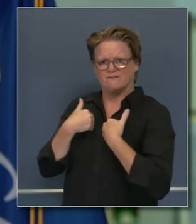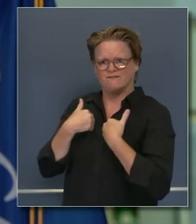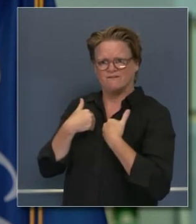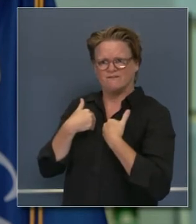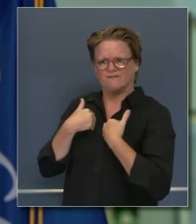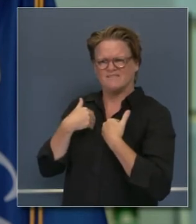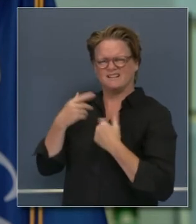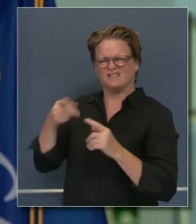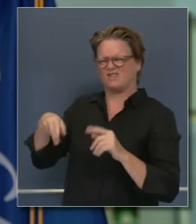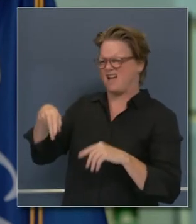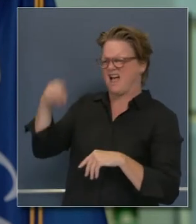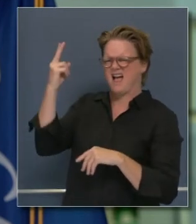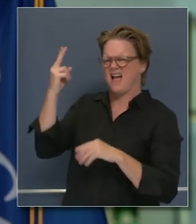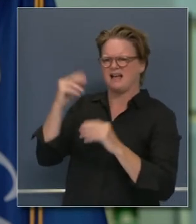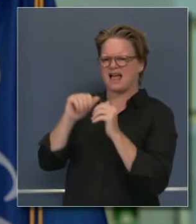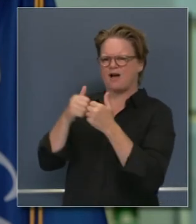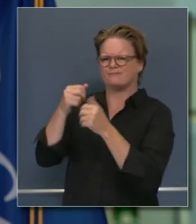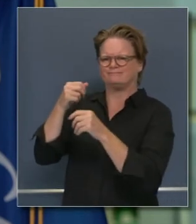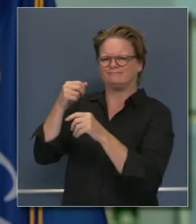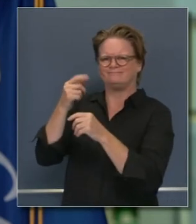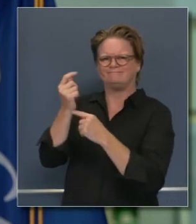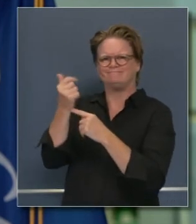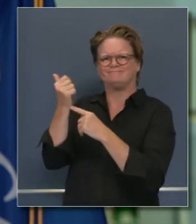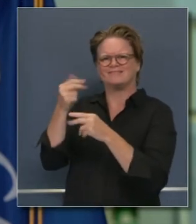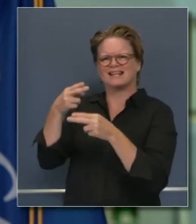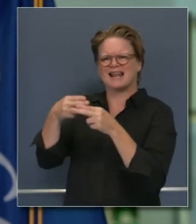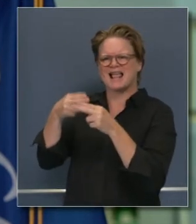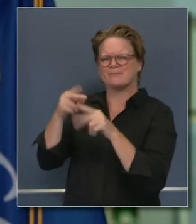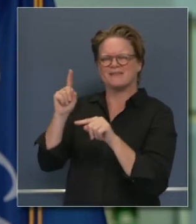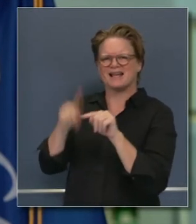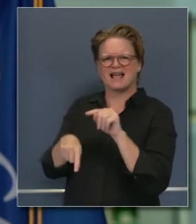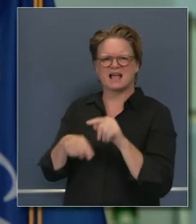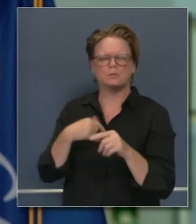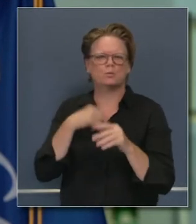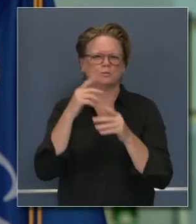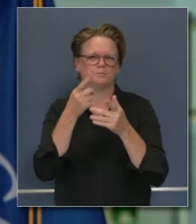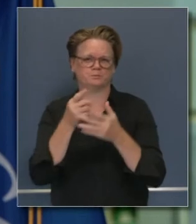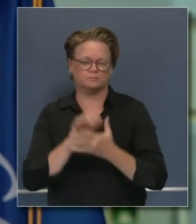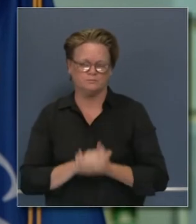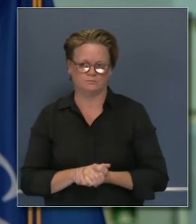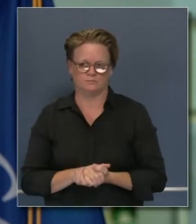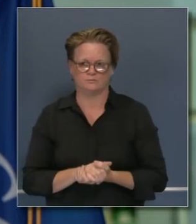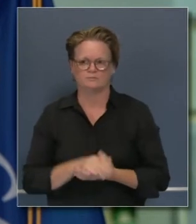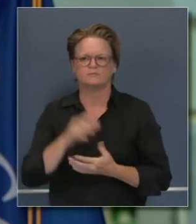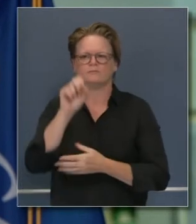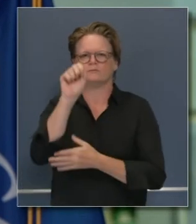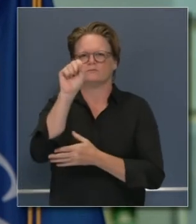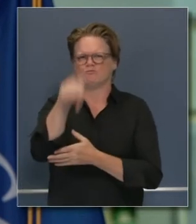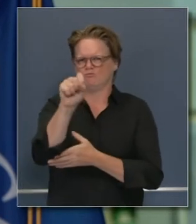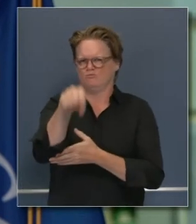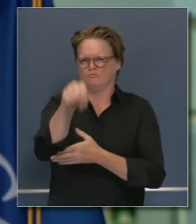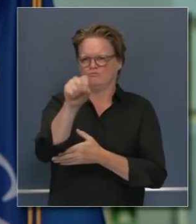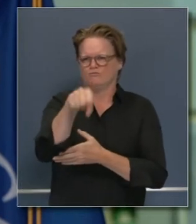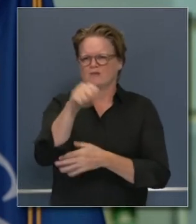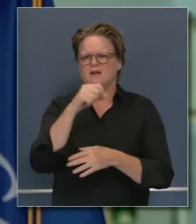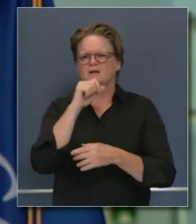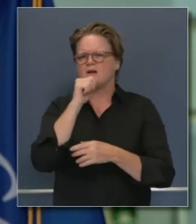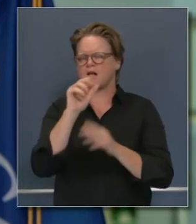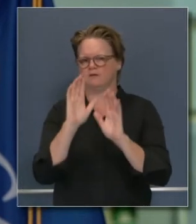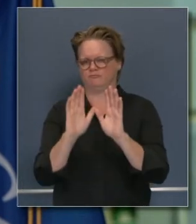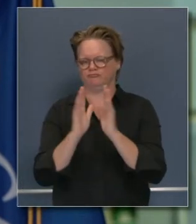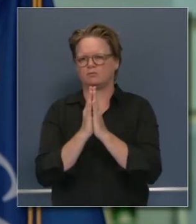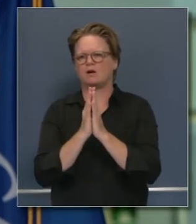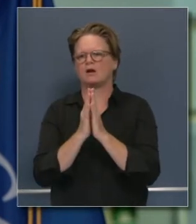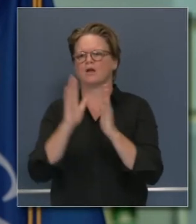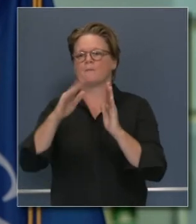gracias nuevamente si el condado de Orange y todos los condados han experimentado retrasos no solamente en colectar